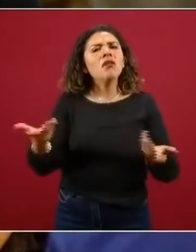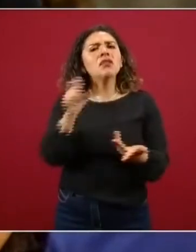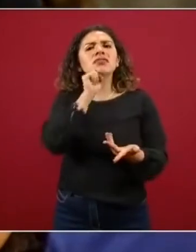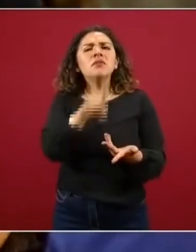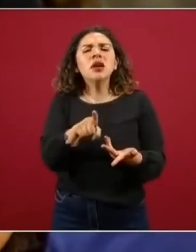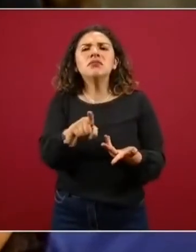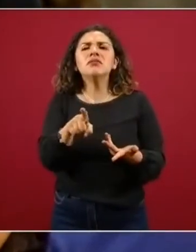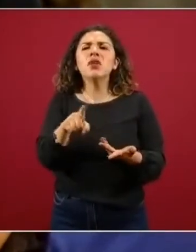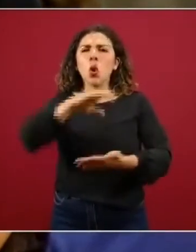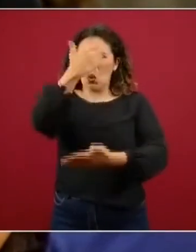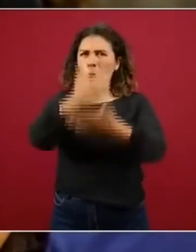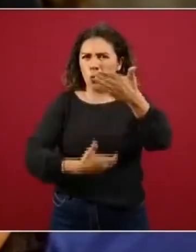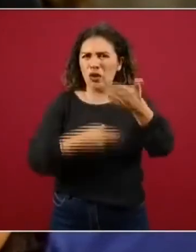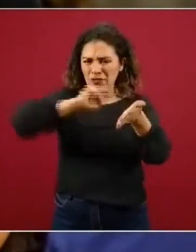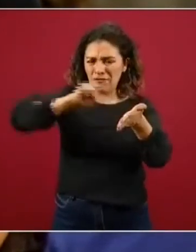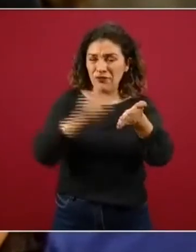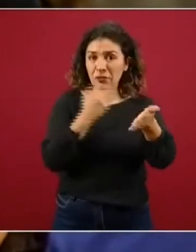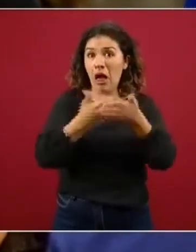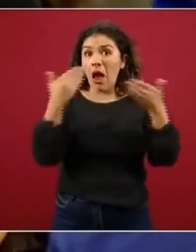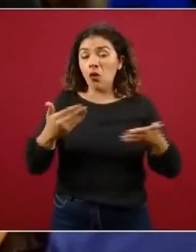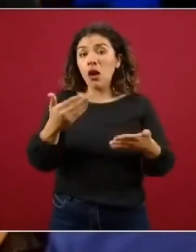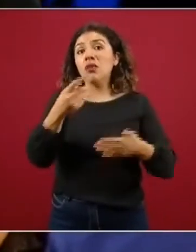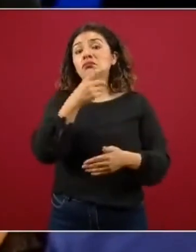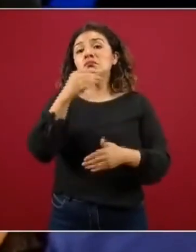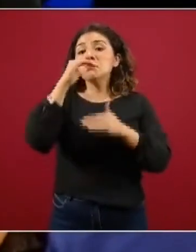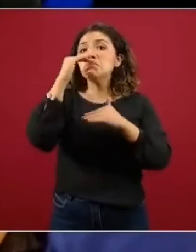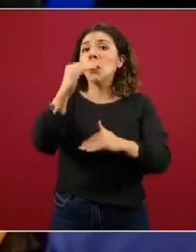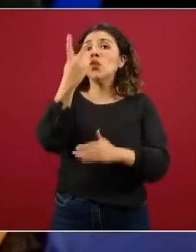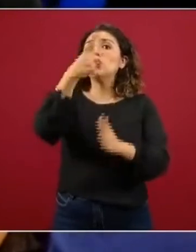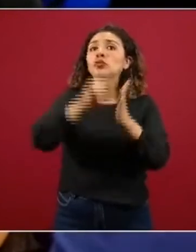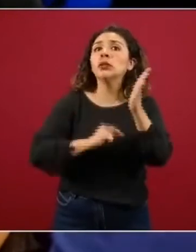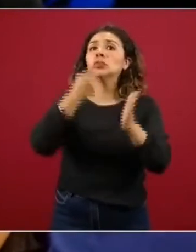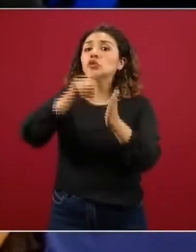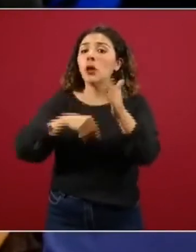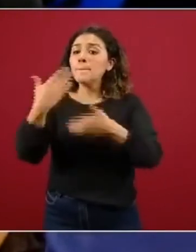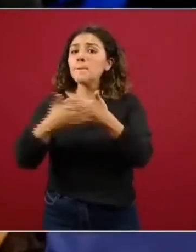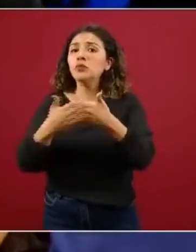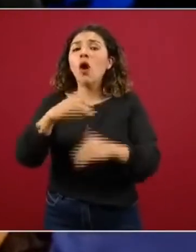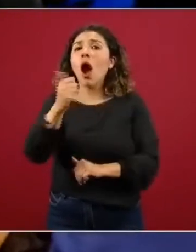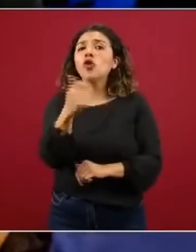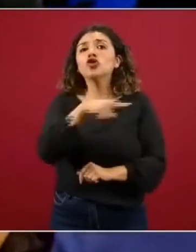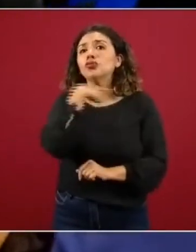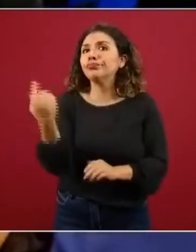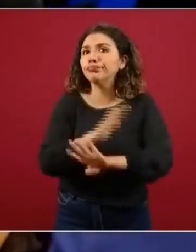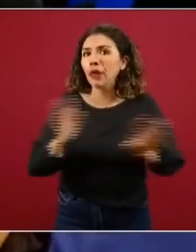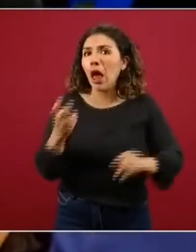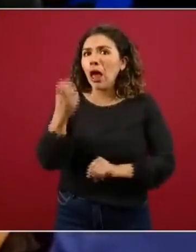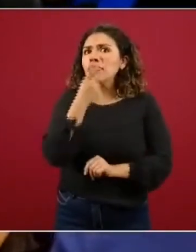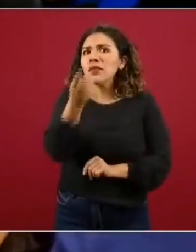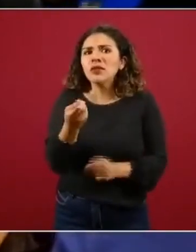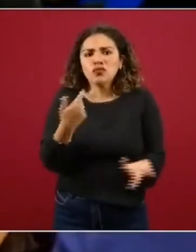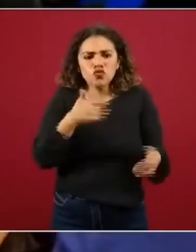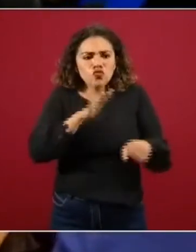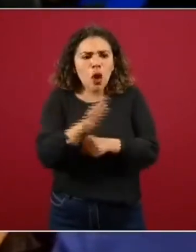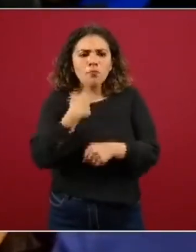el contrato que ahora les están haciendo es por dos meses vence ahora en agosto y en ese sentido dicen que no tienen